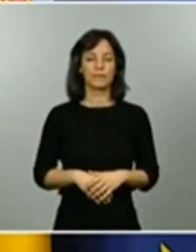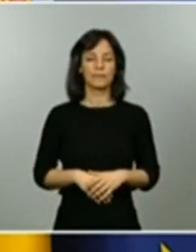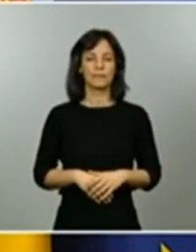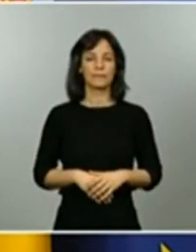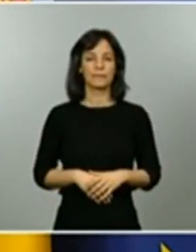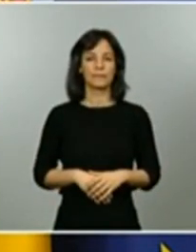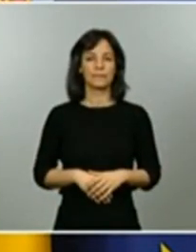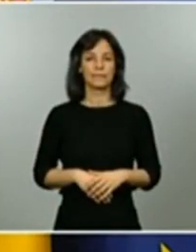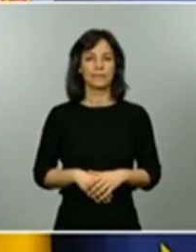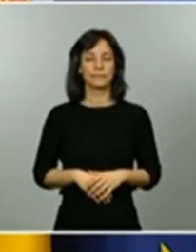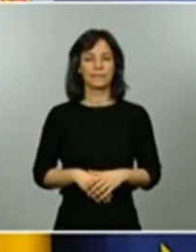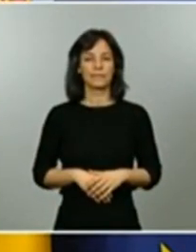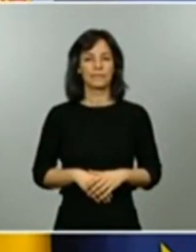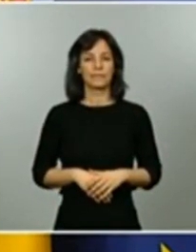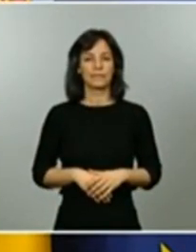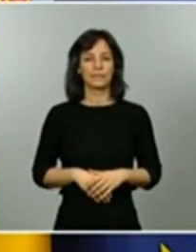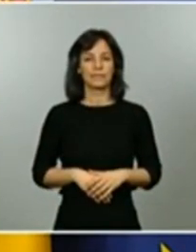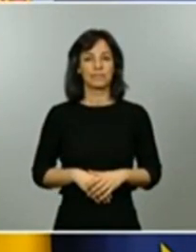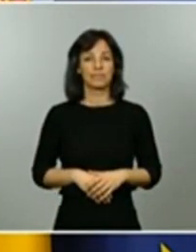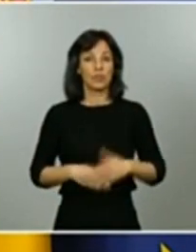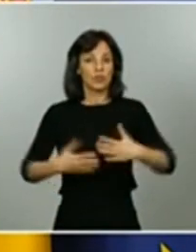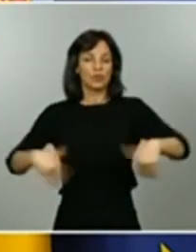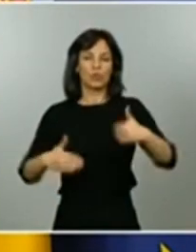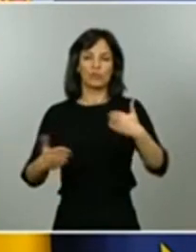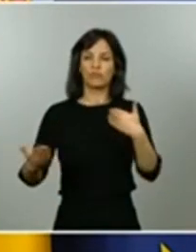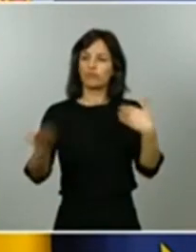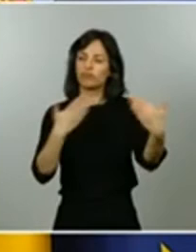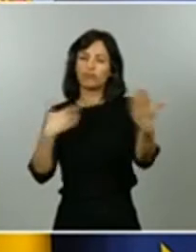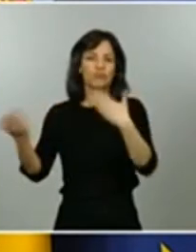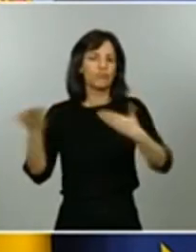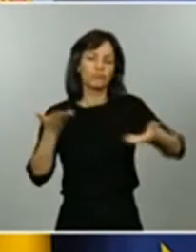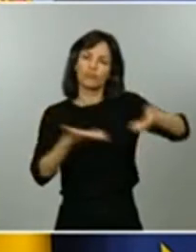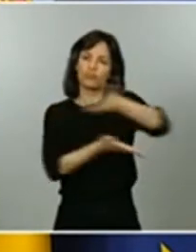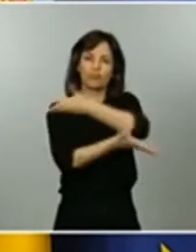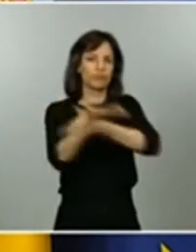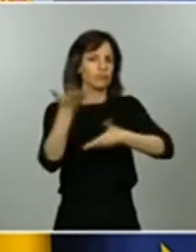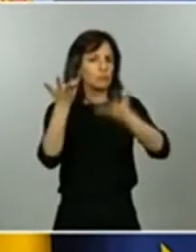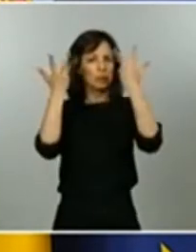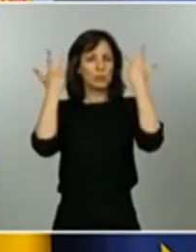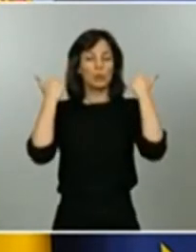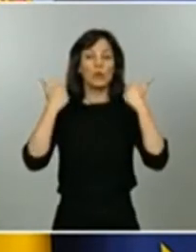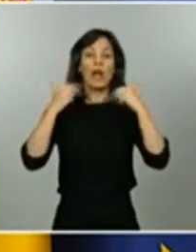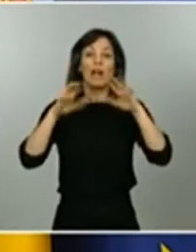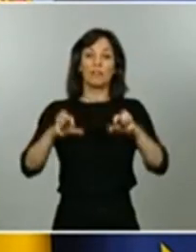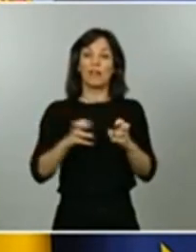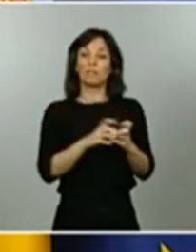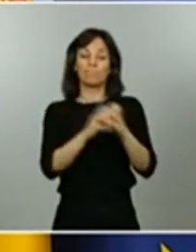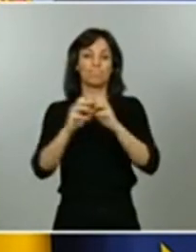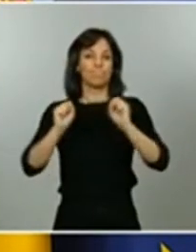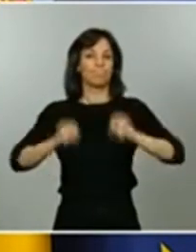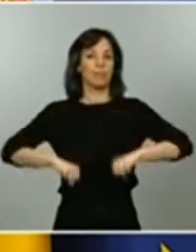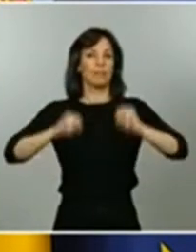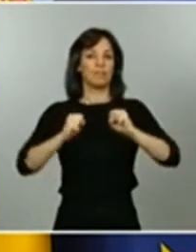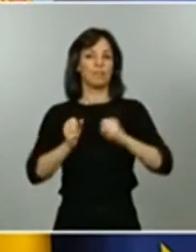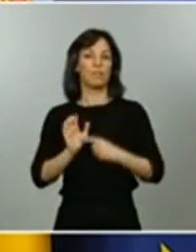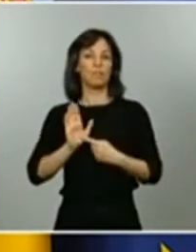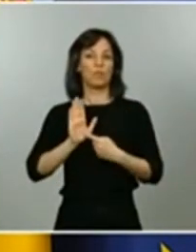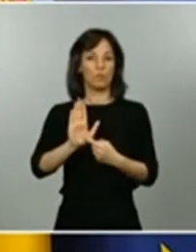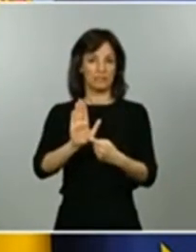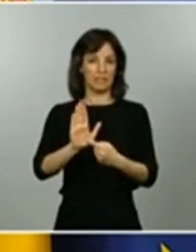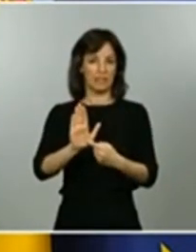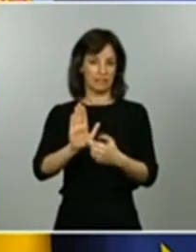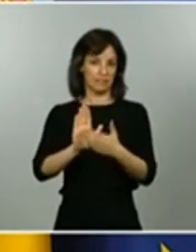fluidas entre todos y se ha llegado a elaborar una propuesta de los territorios que consideramos,